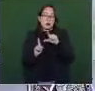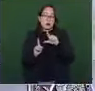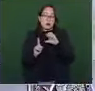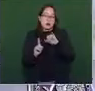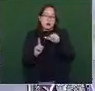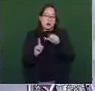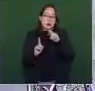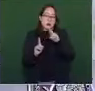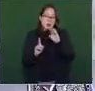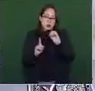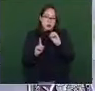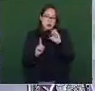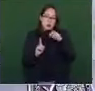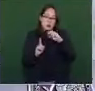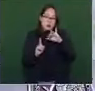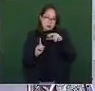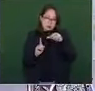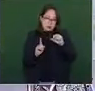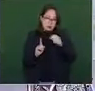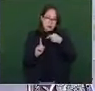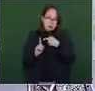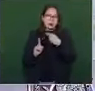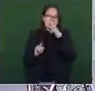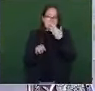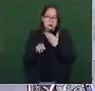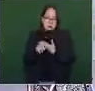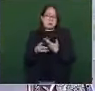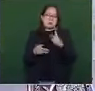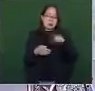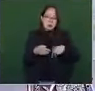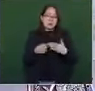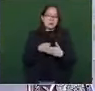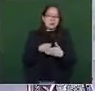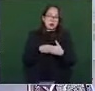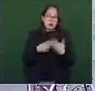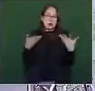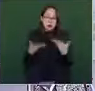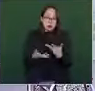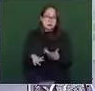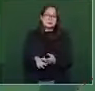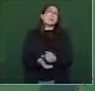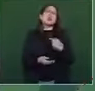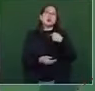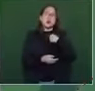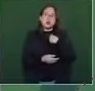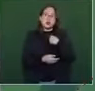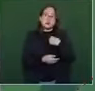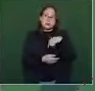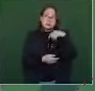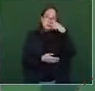encomienda y lo vamos a hacer lo más pronto posible y yo espero que